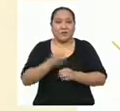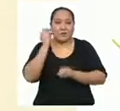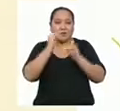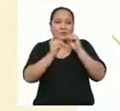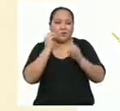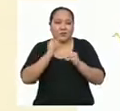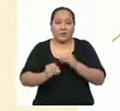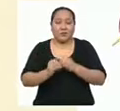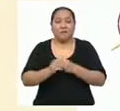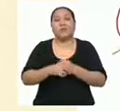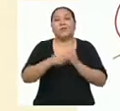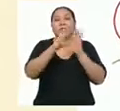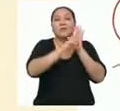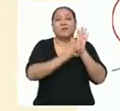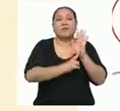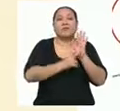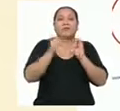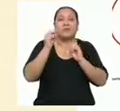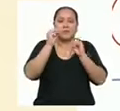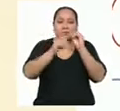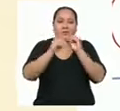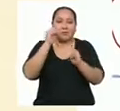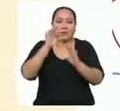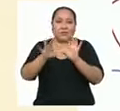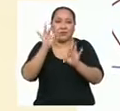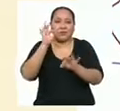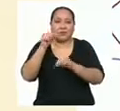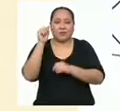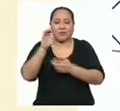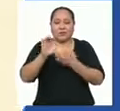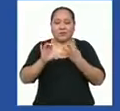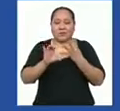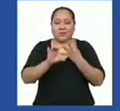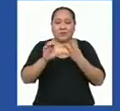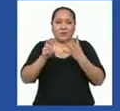Aplicamos las fórmulas y obtenemos estos coeficientes.